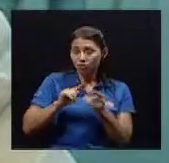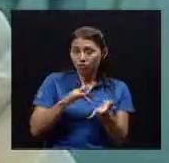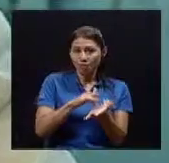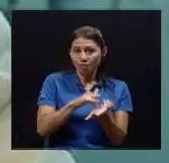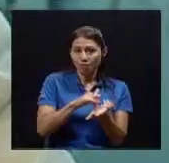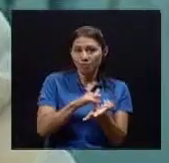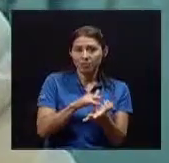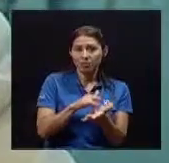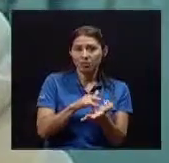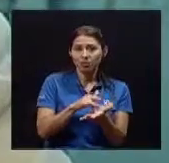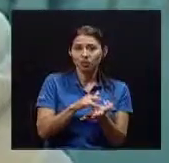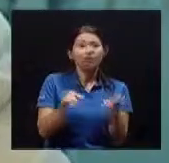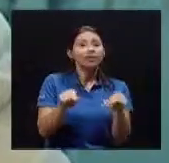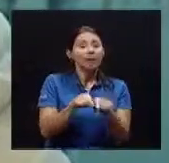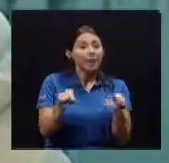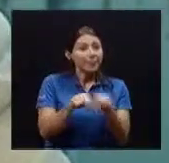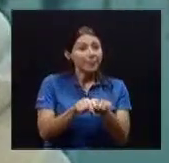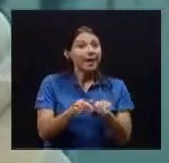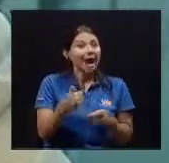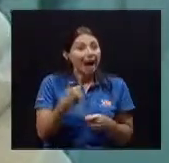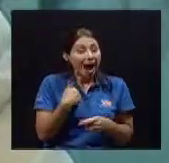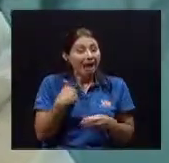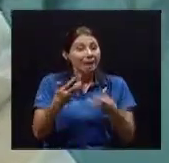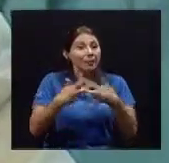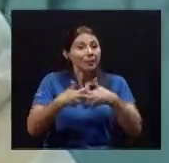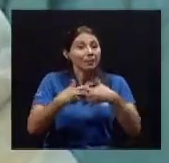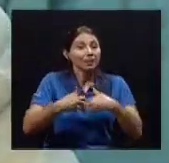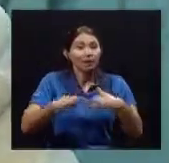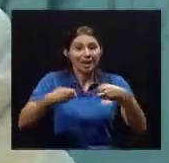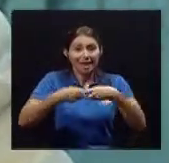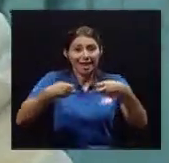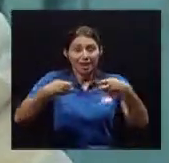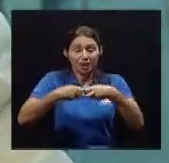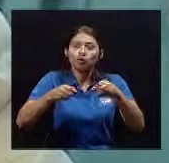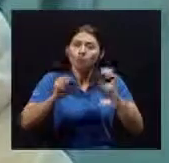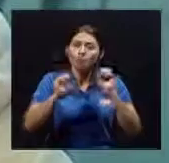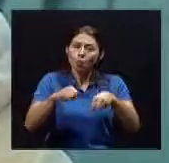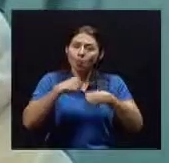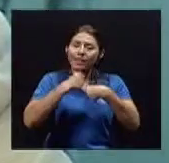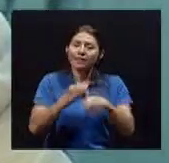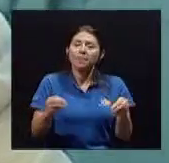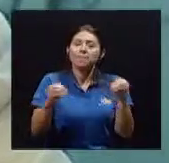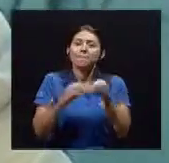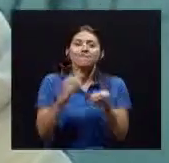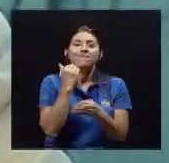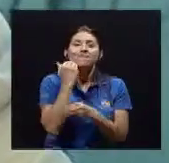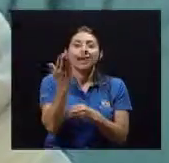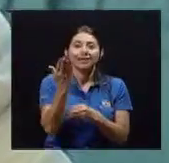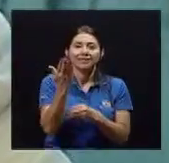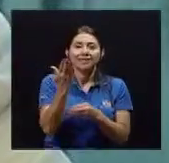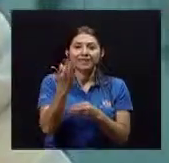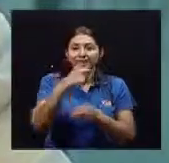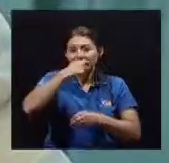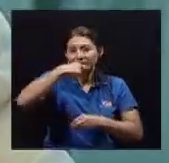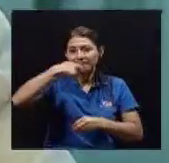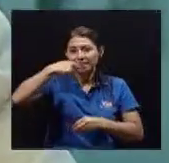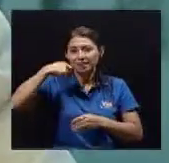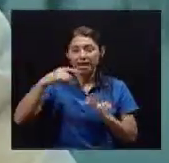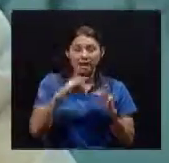medicamentos E inclusive Aparatos eléctricos Que pueden facilitar Este tipo De higiene